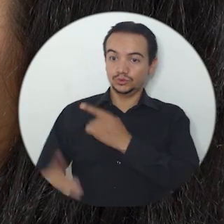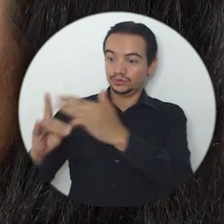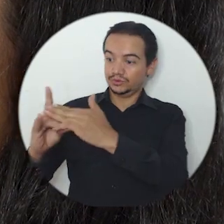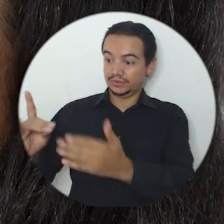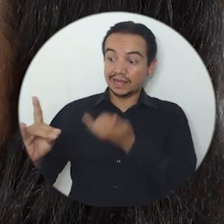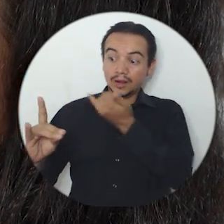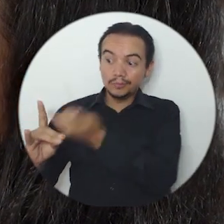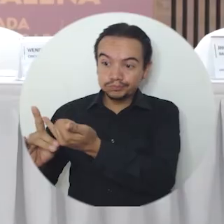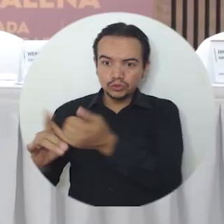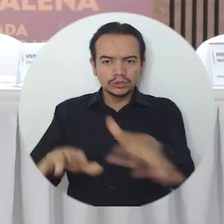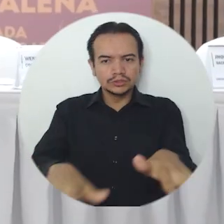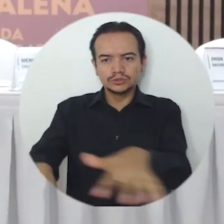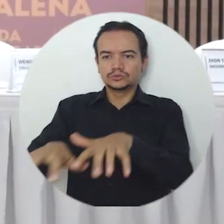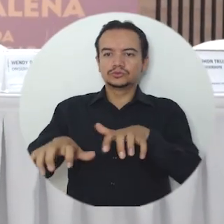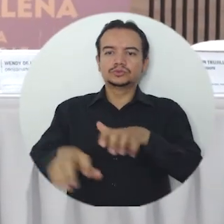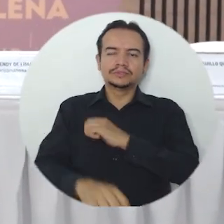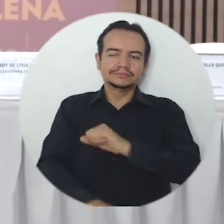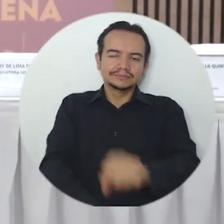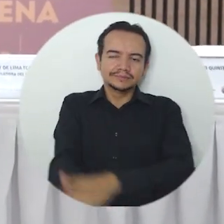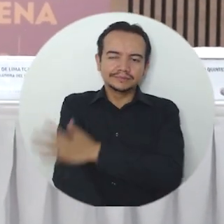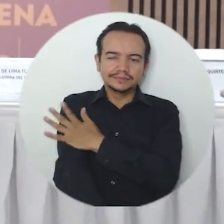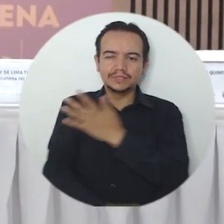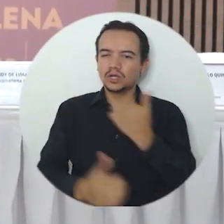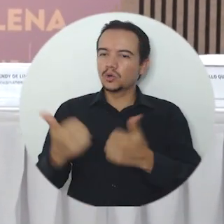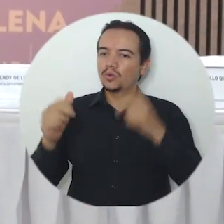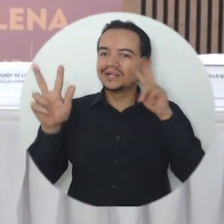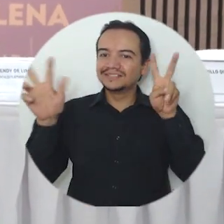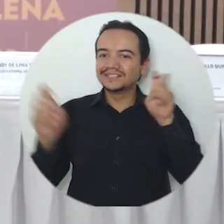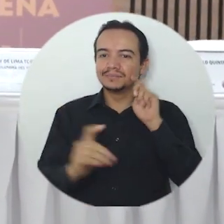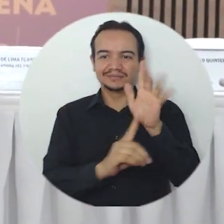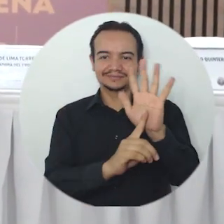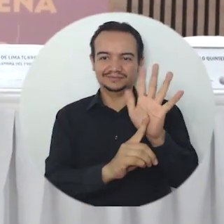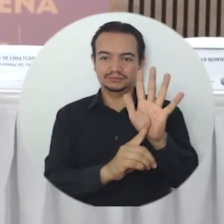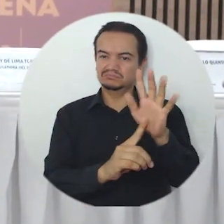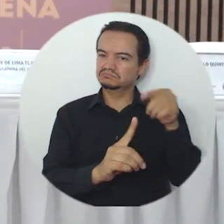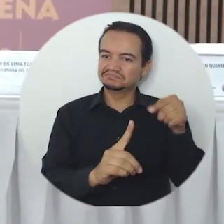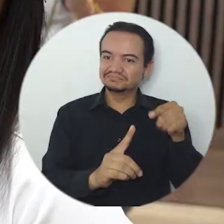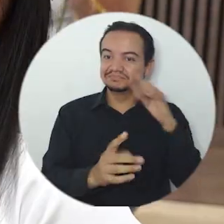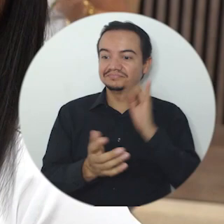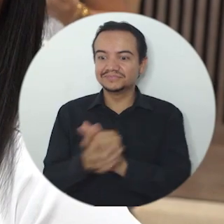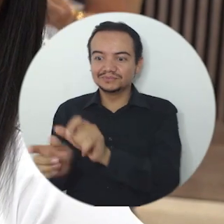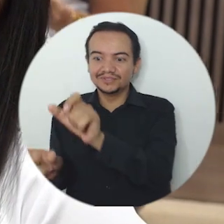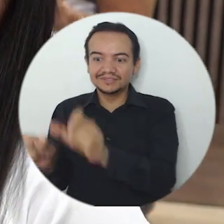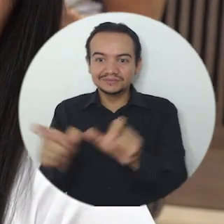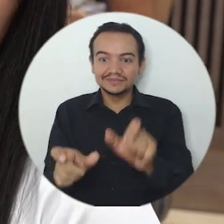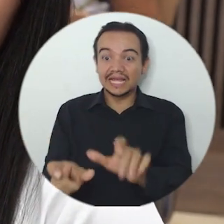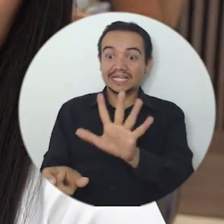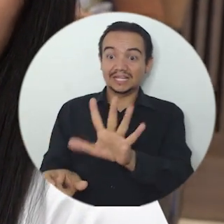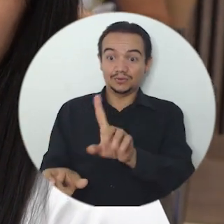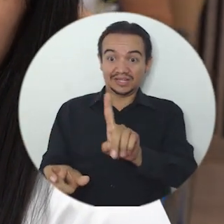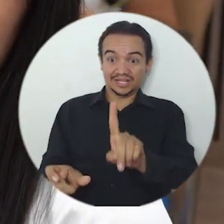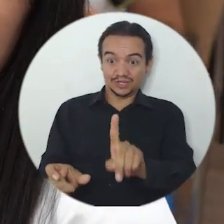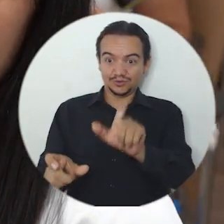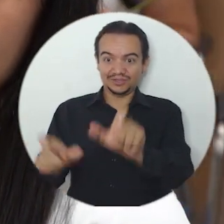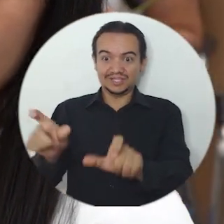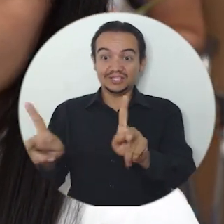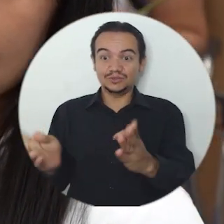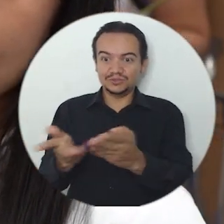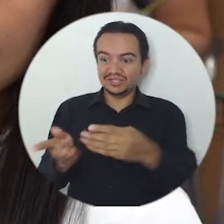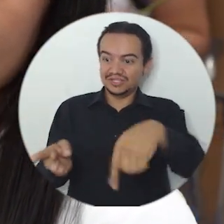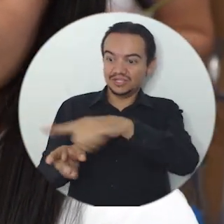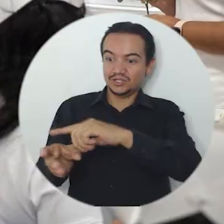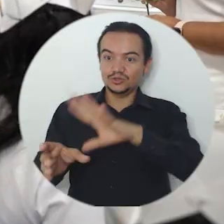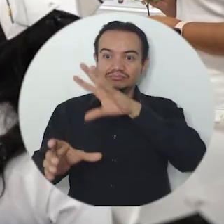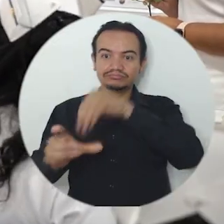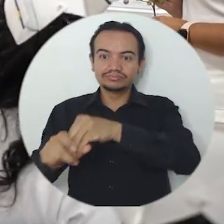En un acto solemne, la Universidad del Magdalena celebró la Ceremonia de la Luz, donde 51 estudiantes de noveno semestre del